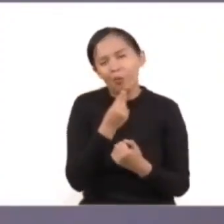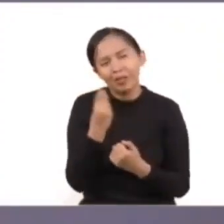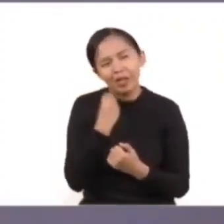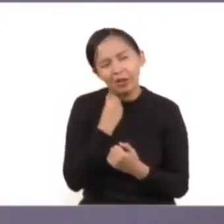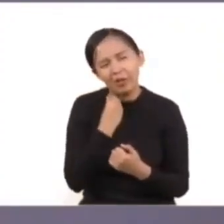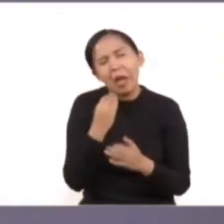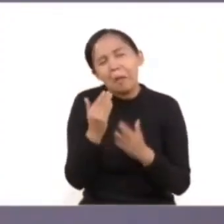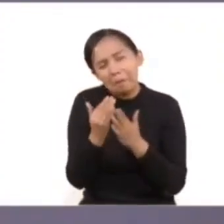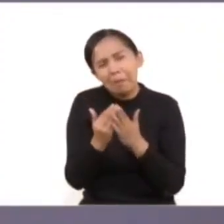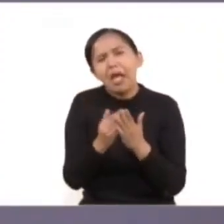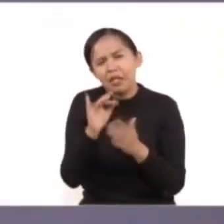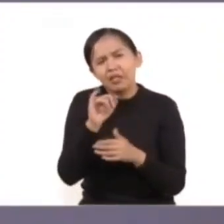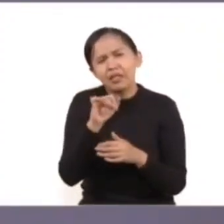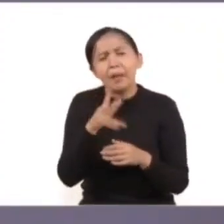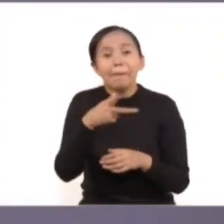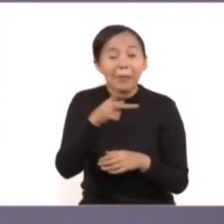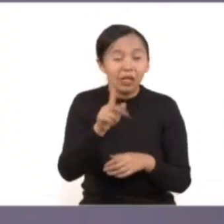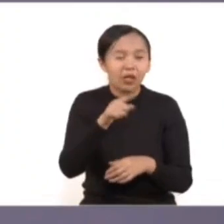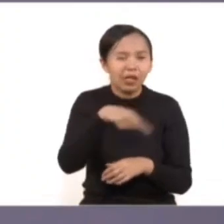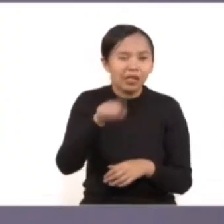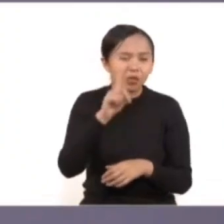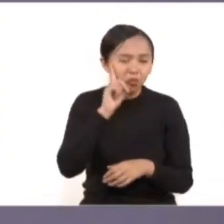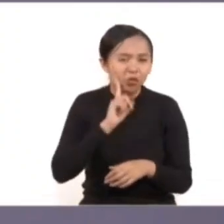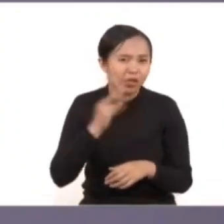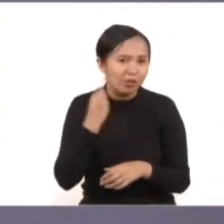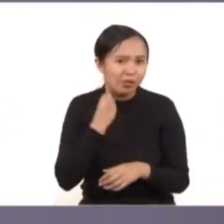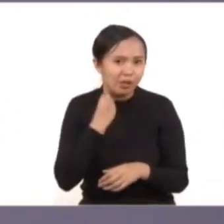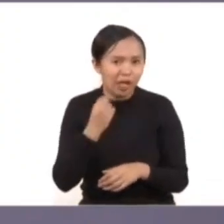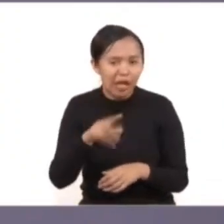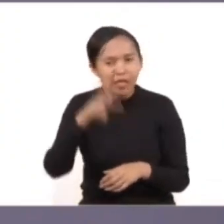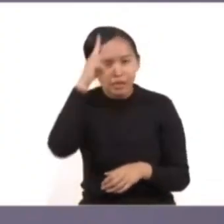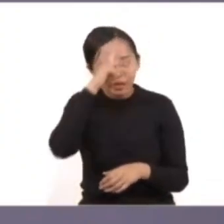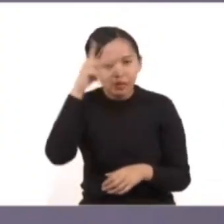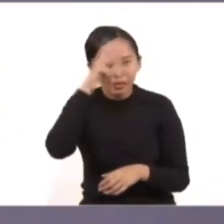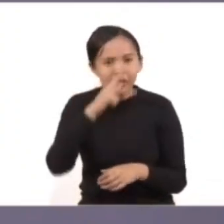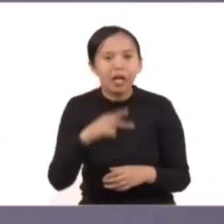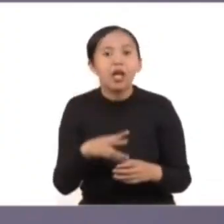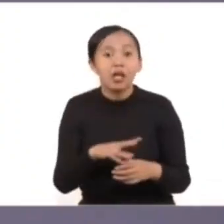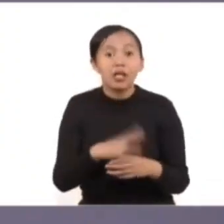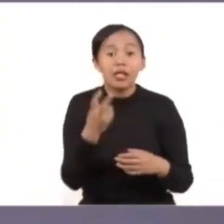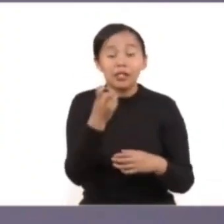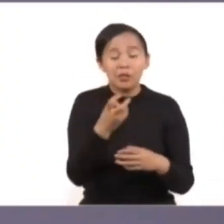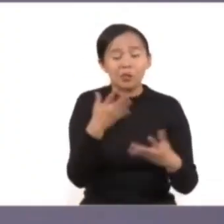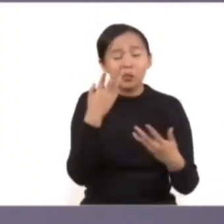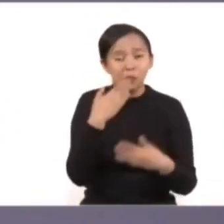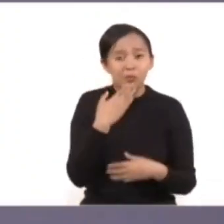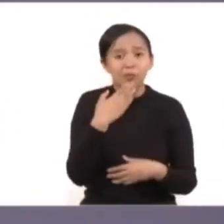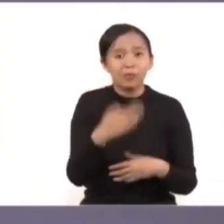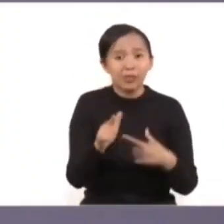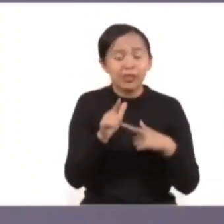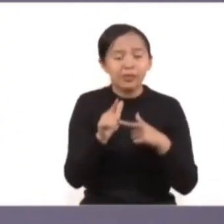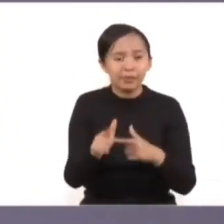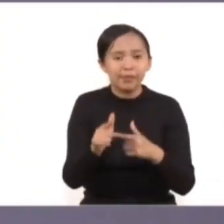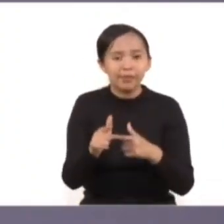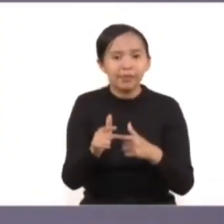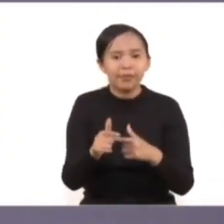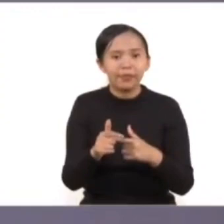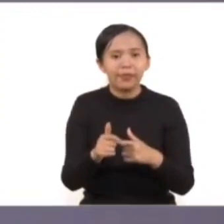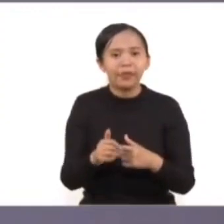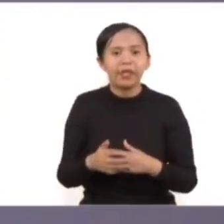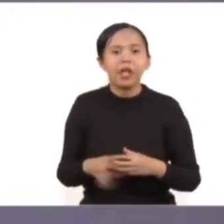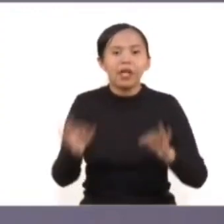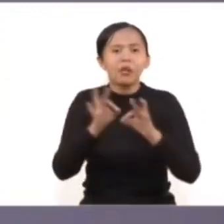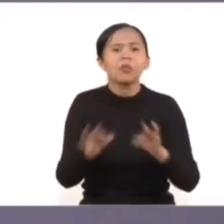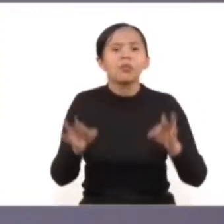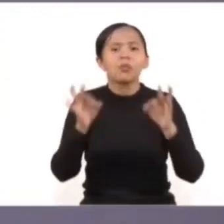un poco menos, pero básicamente ellas, y que el número de 250 está ahí. Entonces, más allá de otra intención,